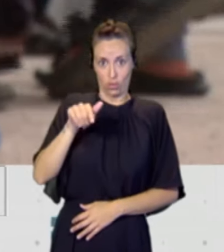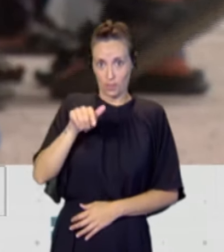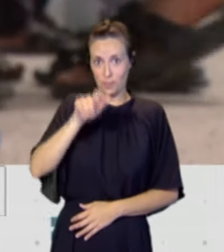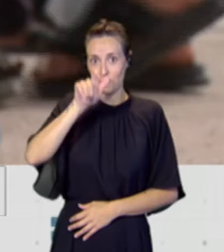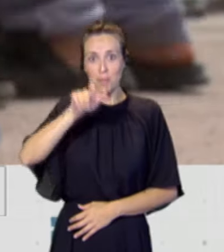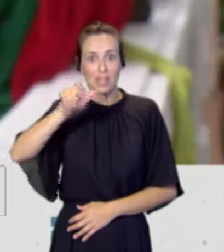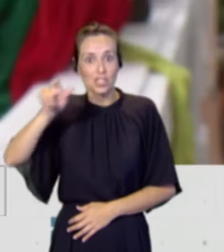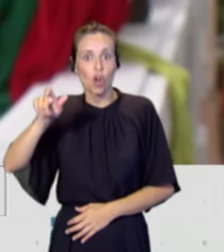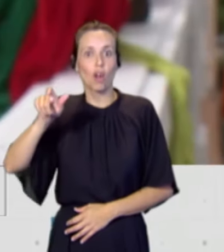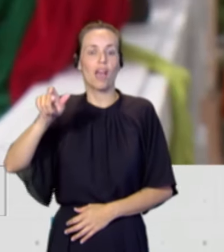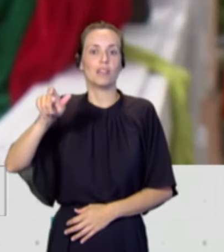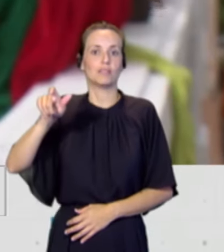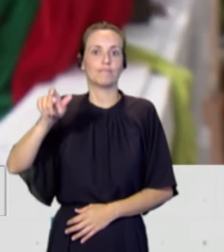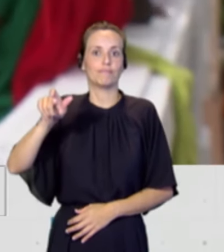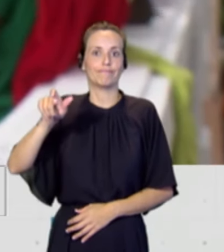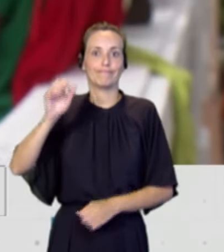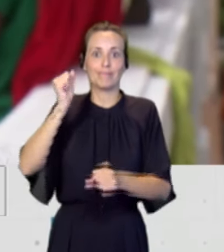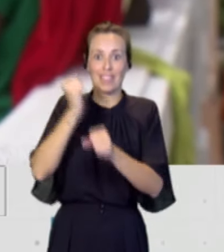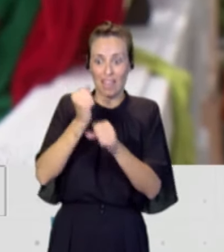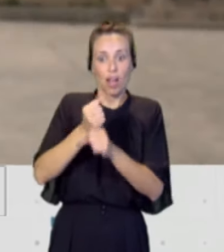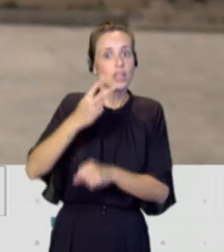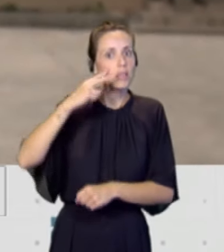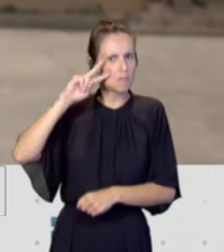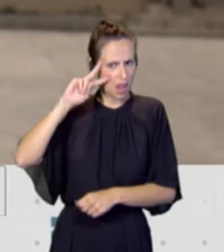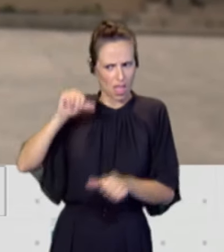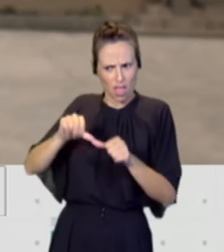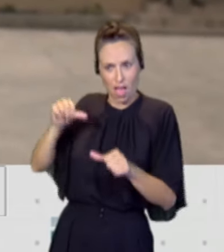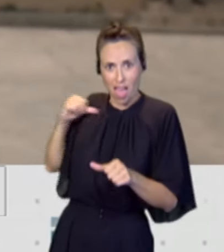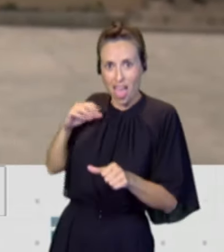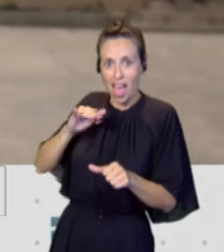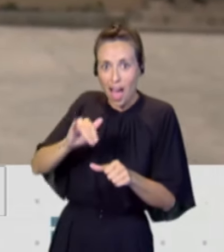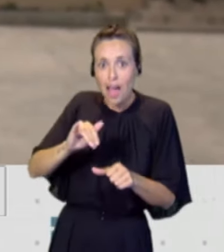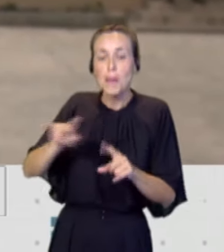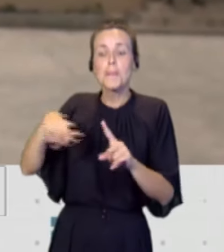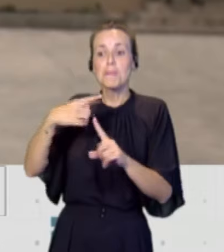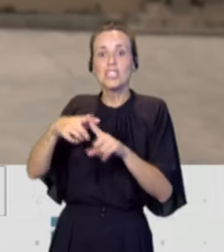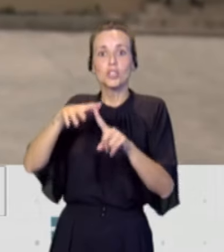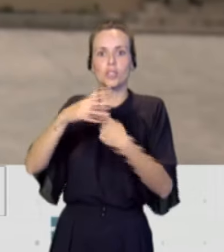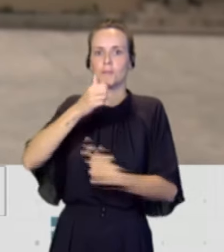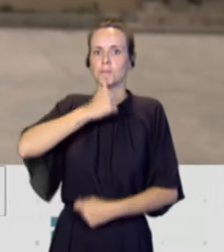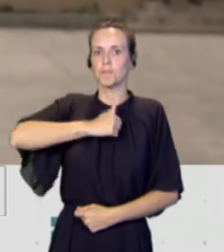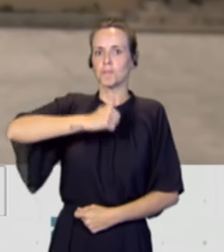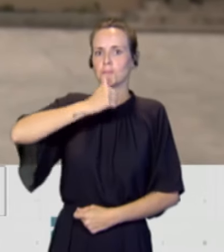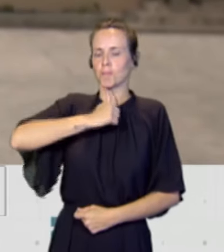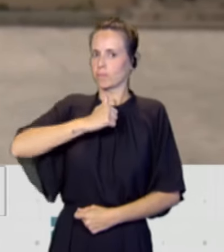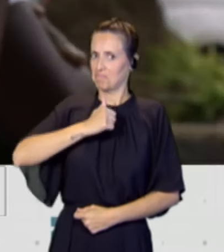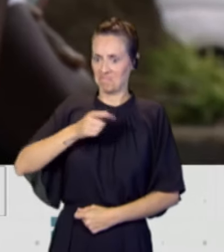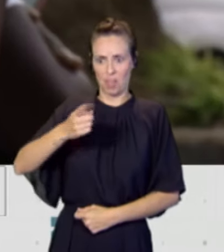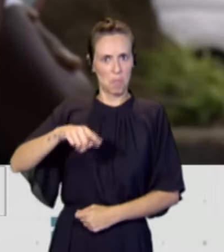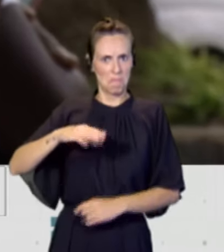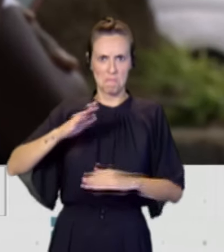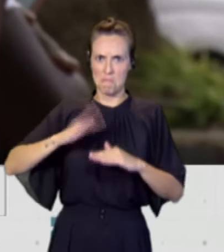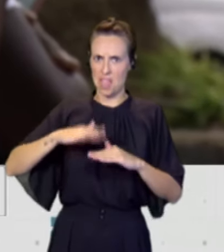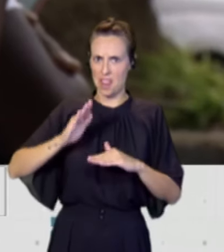queda con experiencia, que ha aguantado la situación y sigue trabajando, es mínimo. Se trata normalmente del perfil de